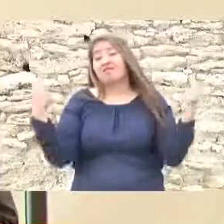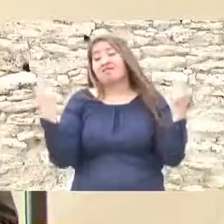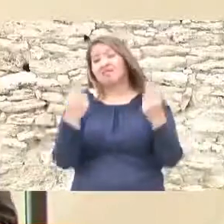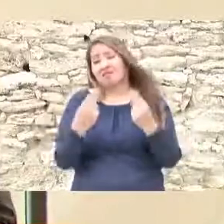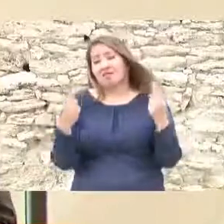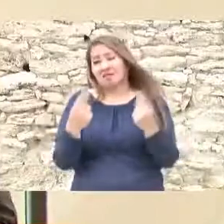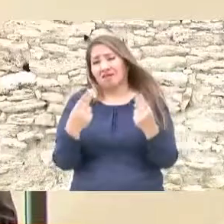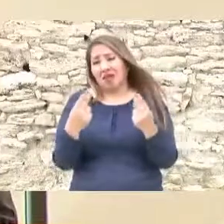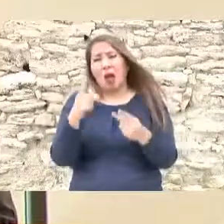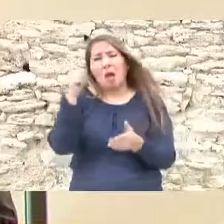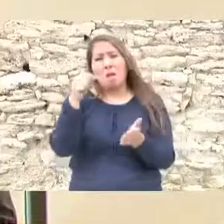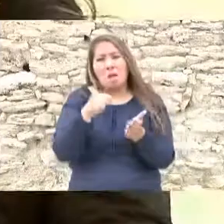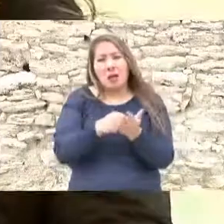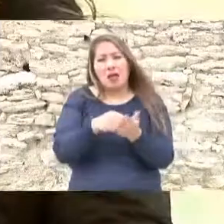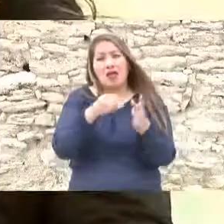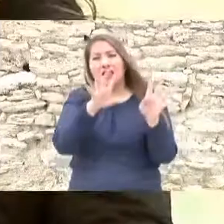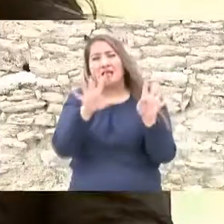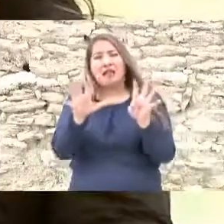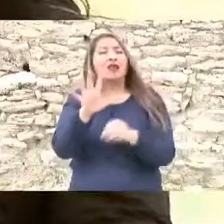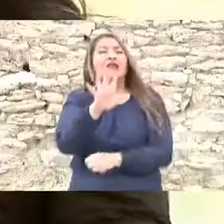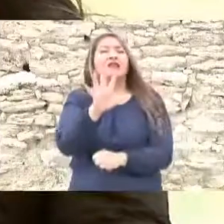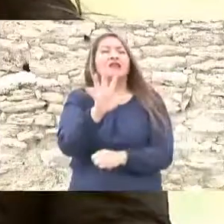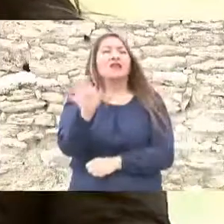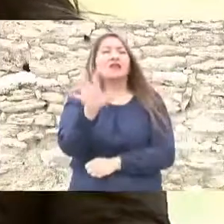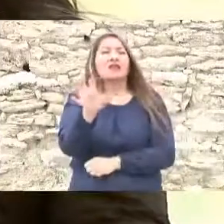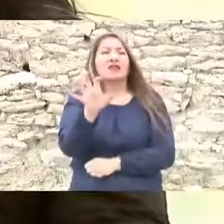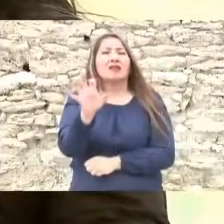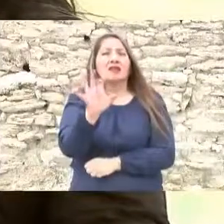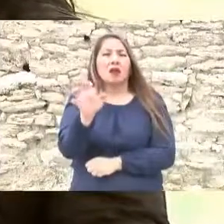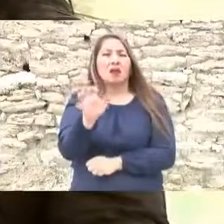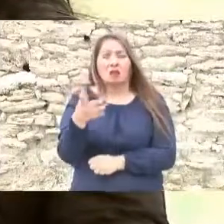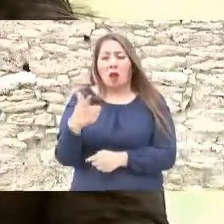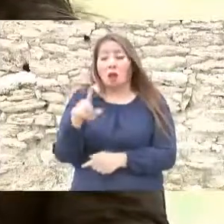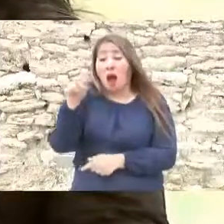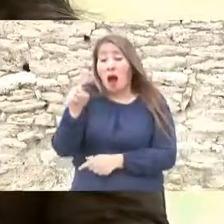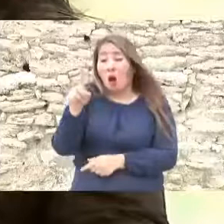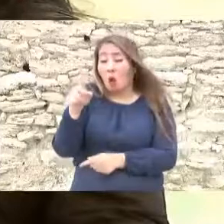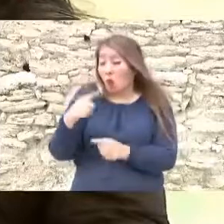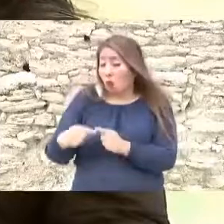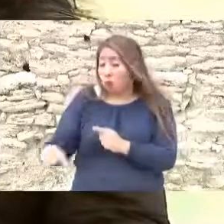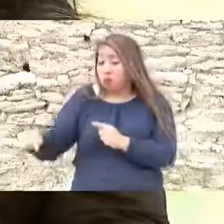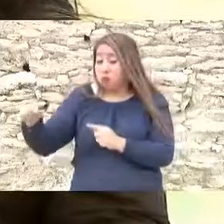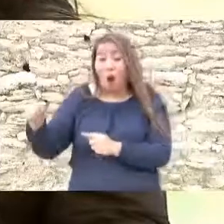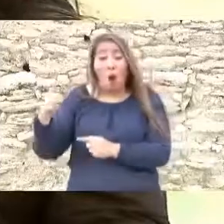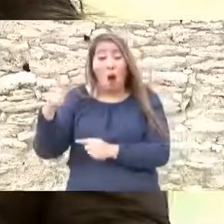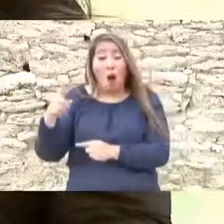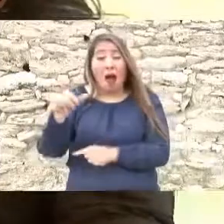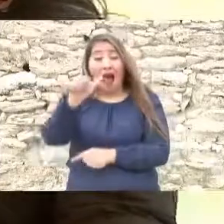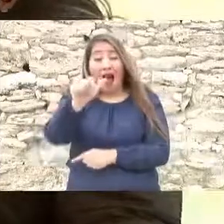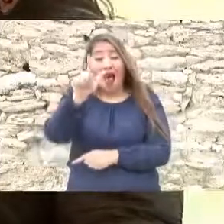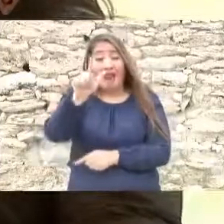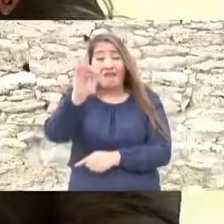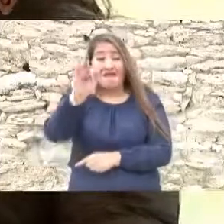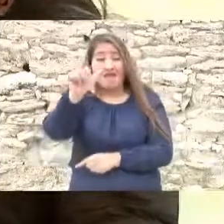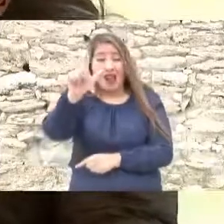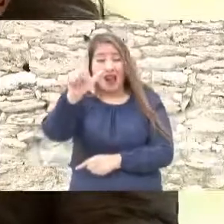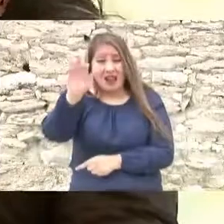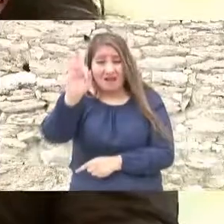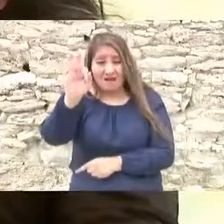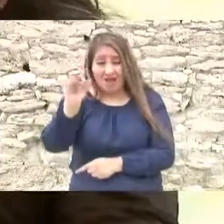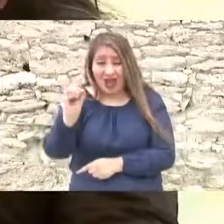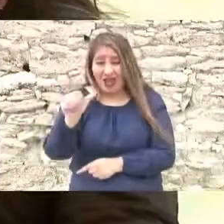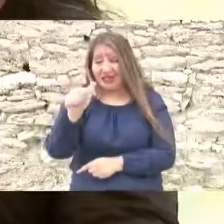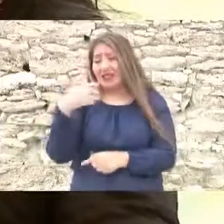aproximadamente 1.500 litros de agua para sacar un kilo de alfalfa. La alfalfa es de